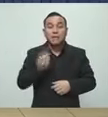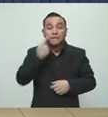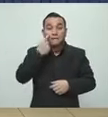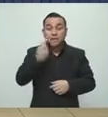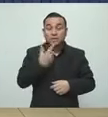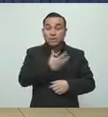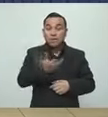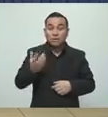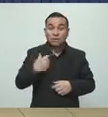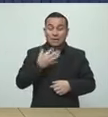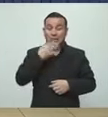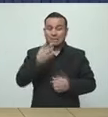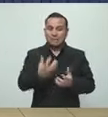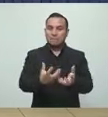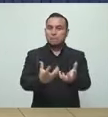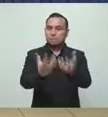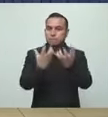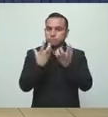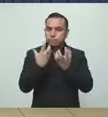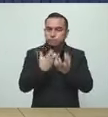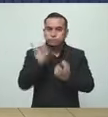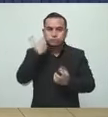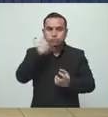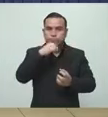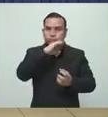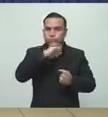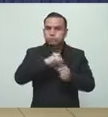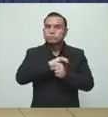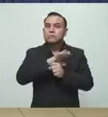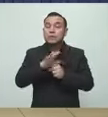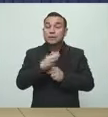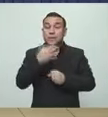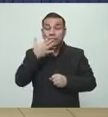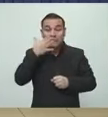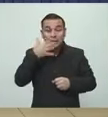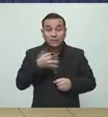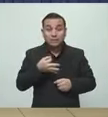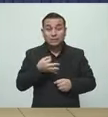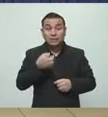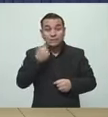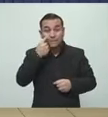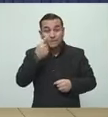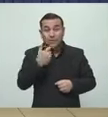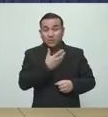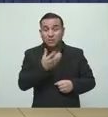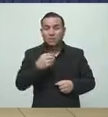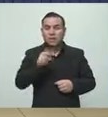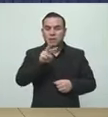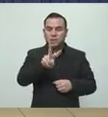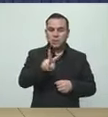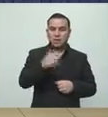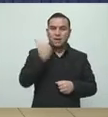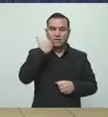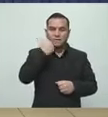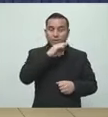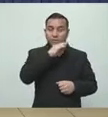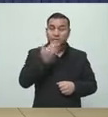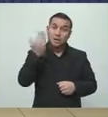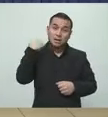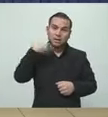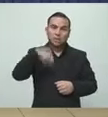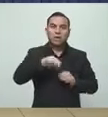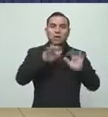demanda se ha incrementado, la demanda espontánea ha pasado de ser de dos, tres pacientes a ser diez,